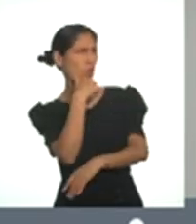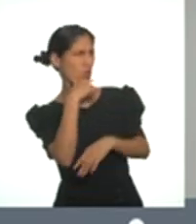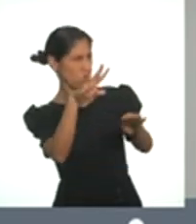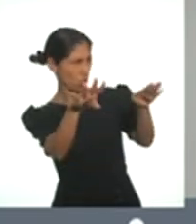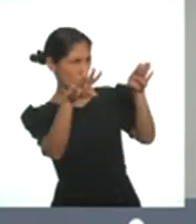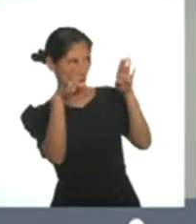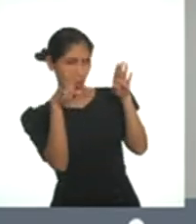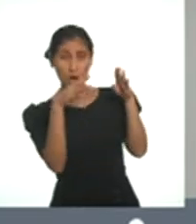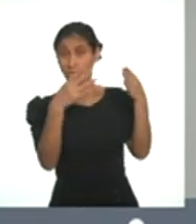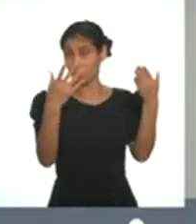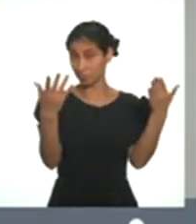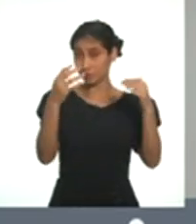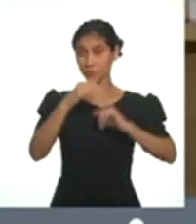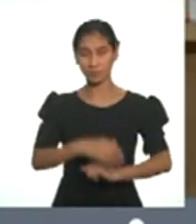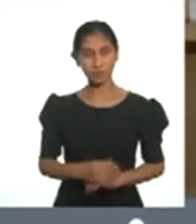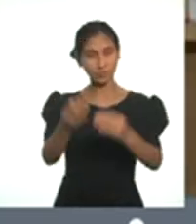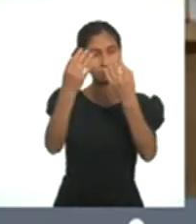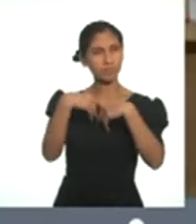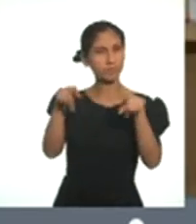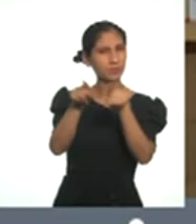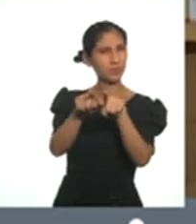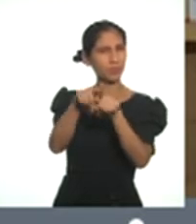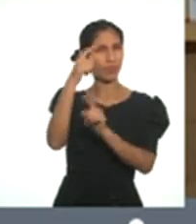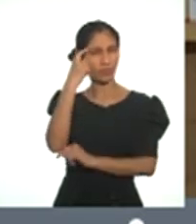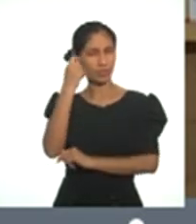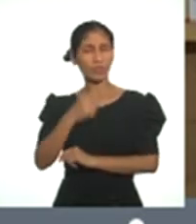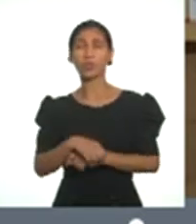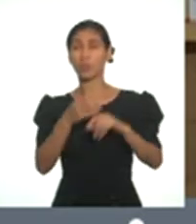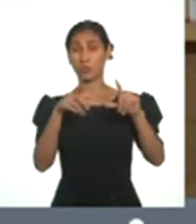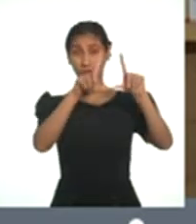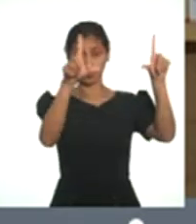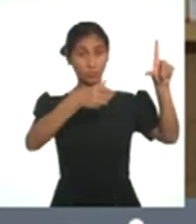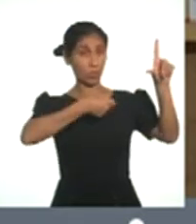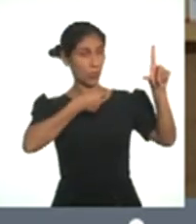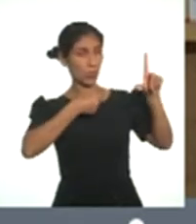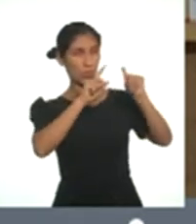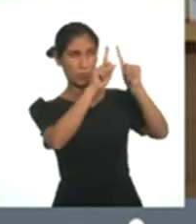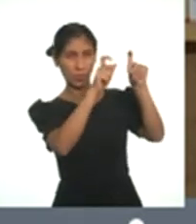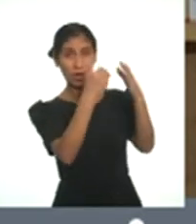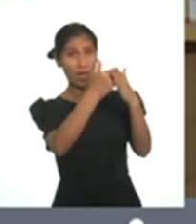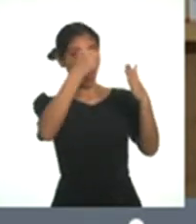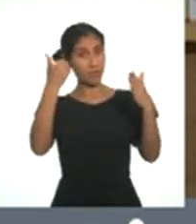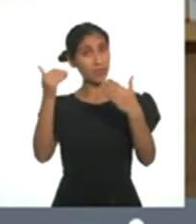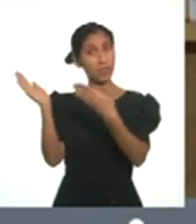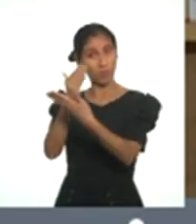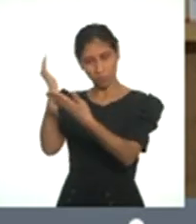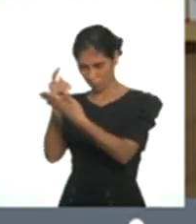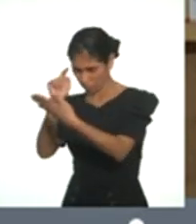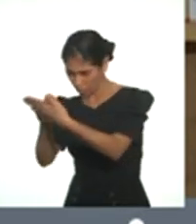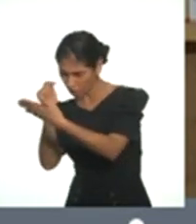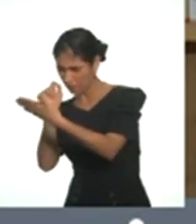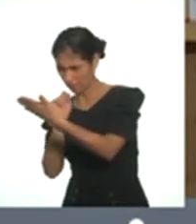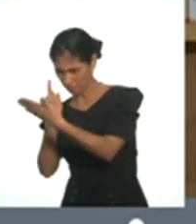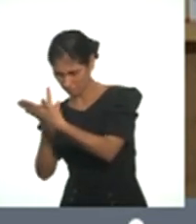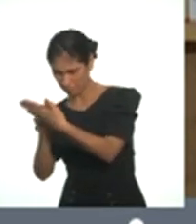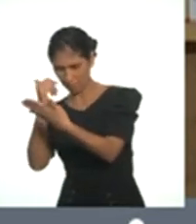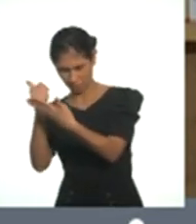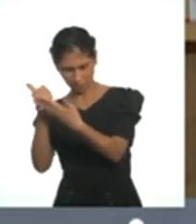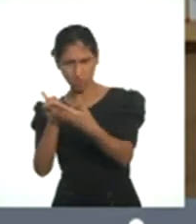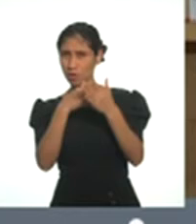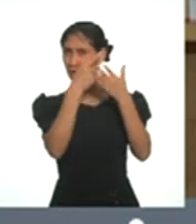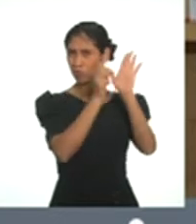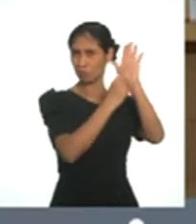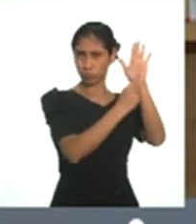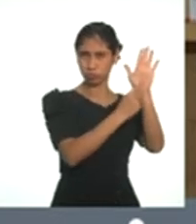de quien esté viendo el reportaje. Considero que mi reportaje lo haría buscando información referida al tema que desarrollaré, así como